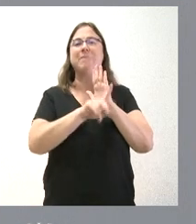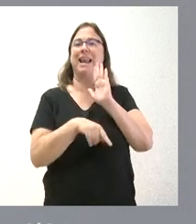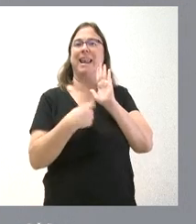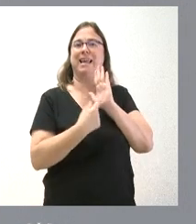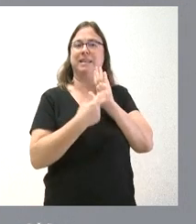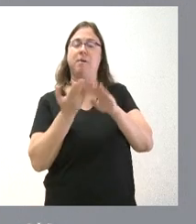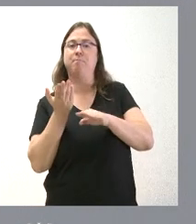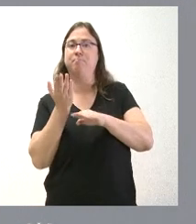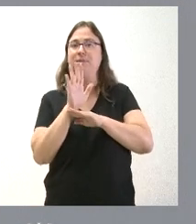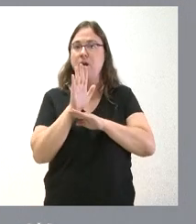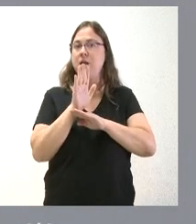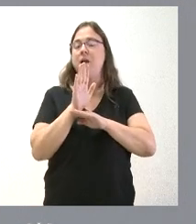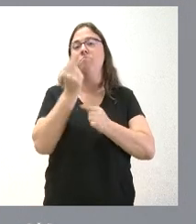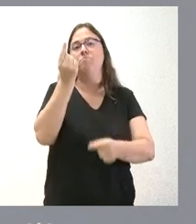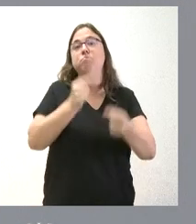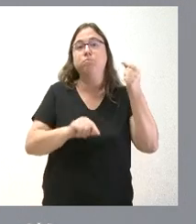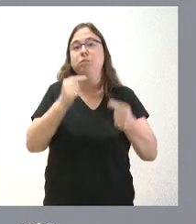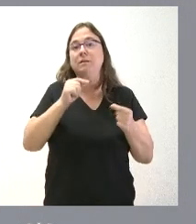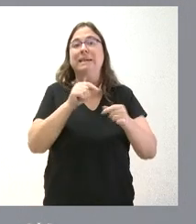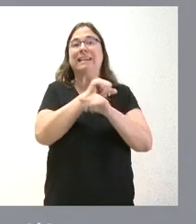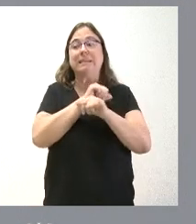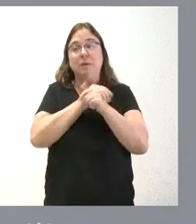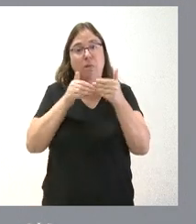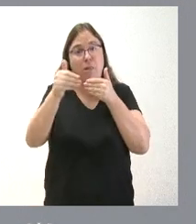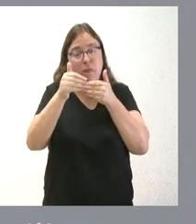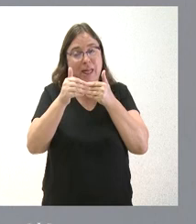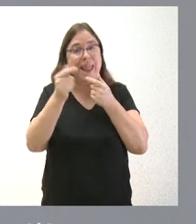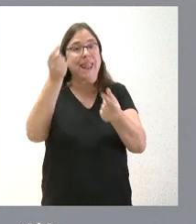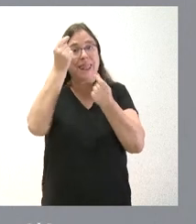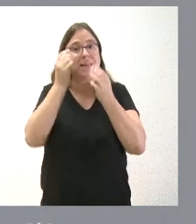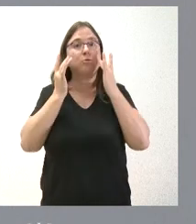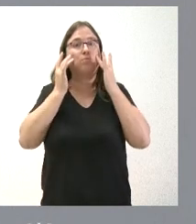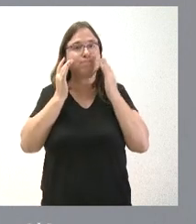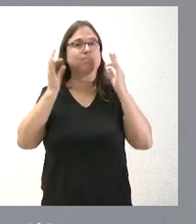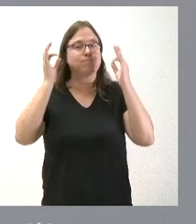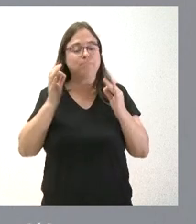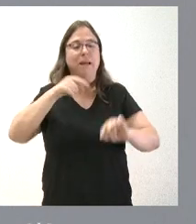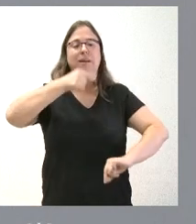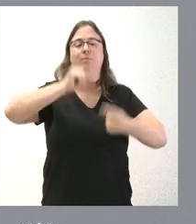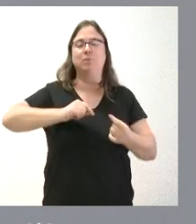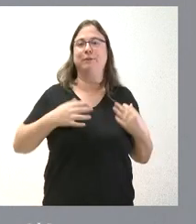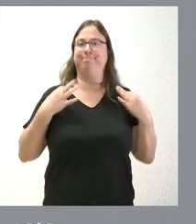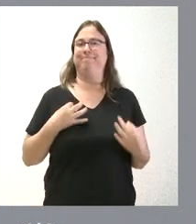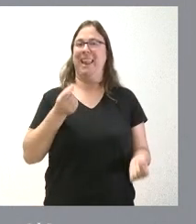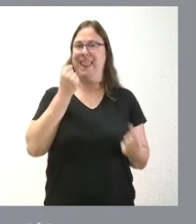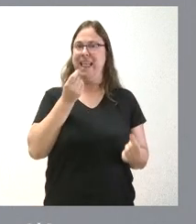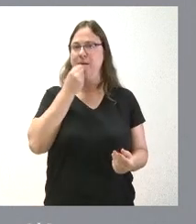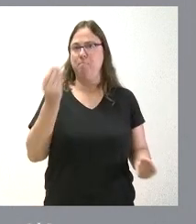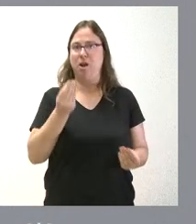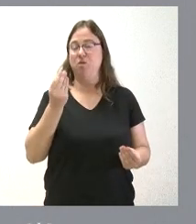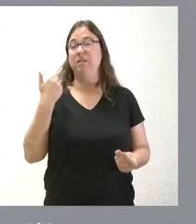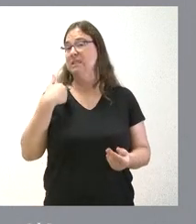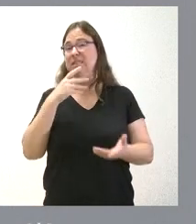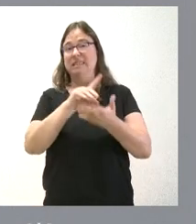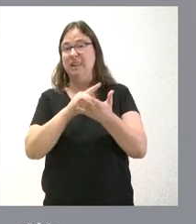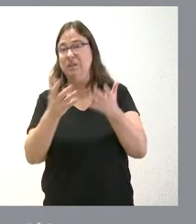inmediata de unos presupuestos, pues esperamos que en ese momento tengamos toda la información más precisa y, por tanto, hagamos un presupuesto con más detalle del que podríamos hacer